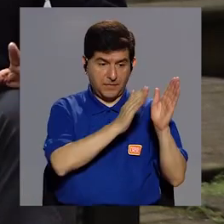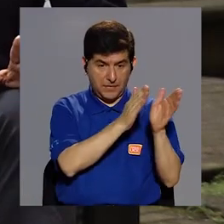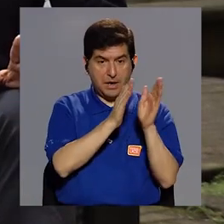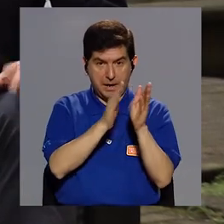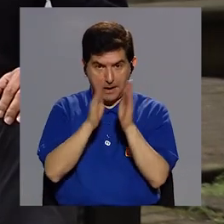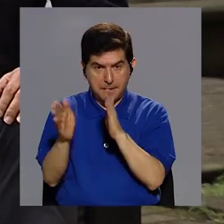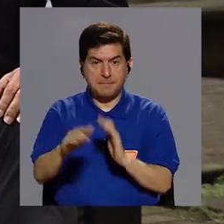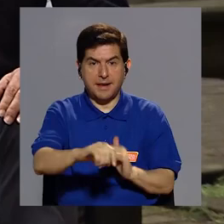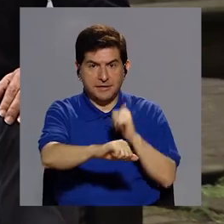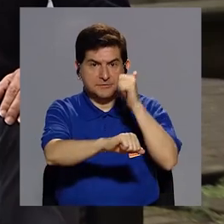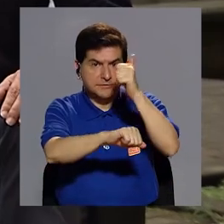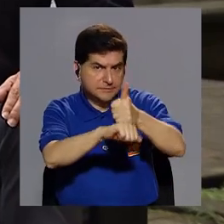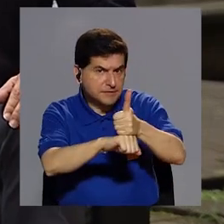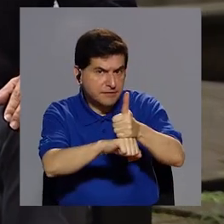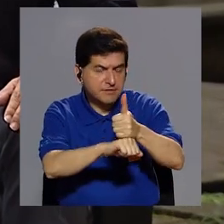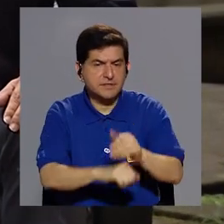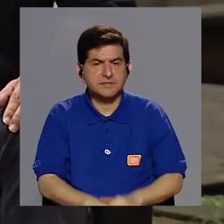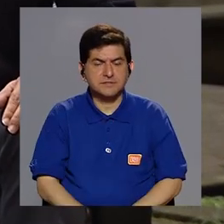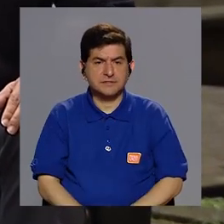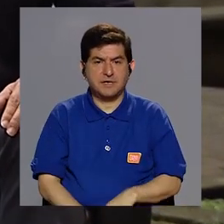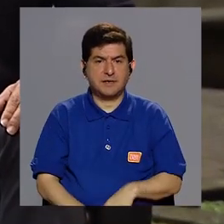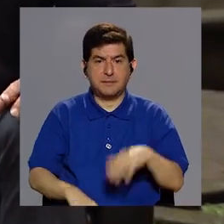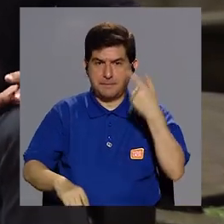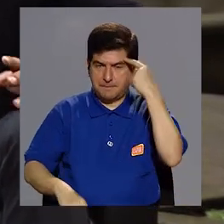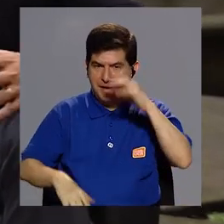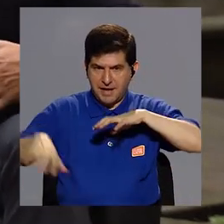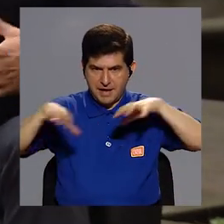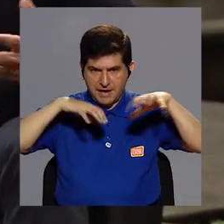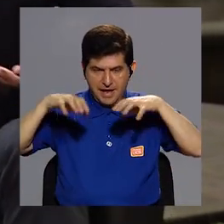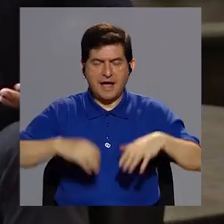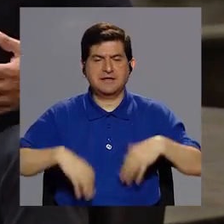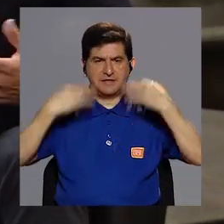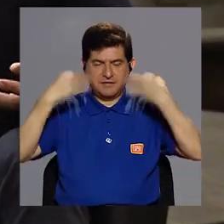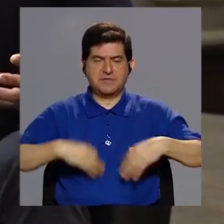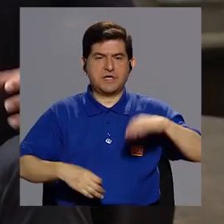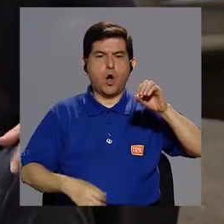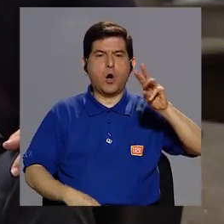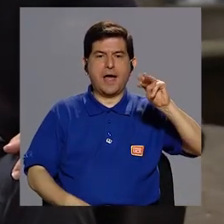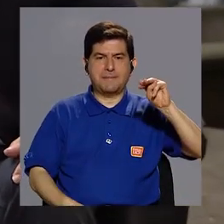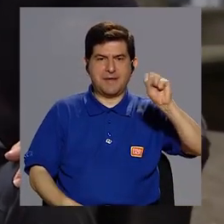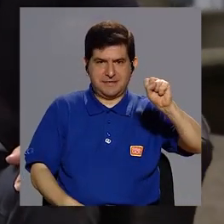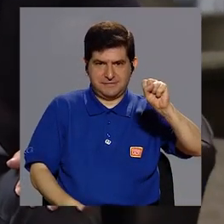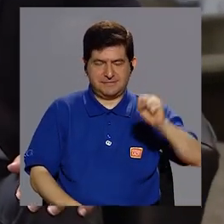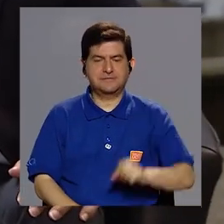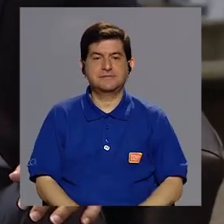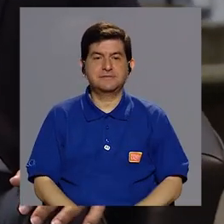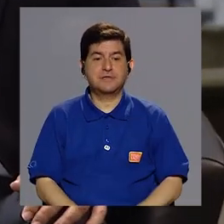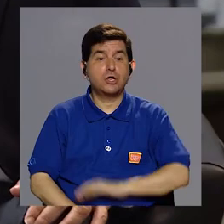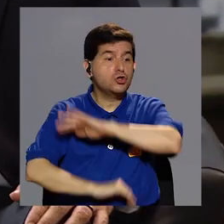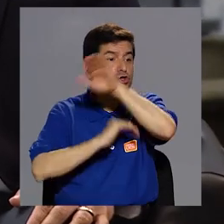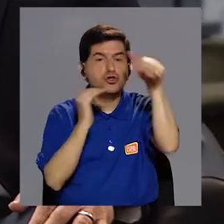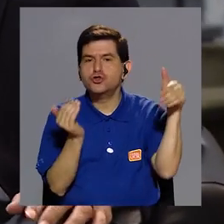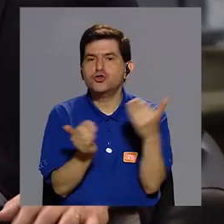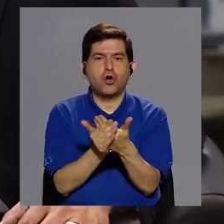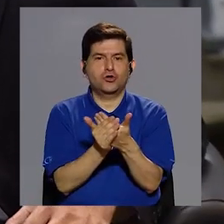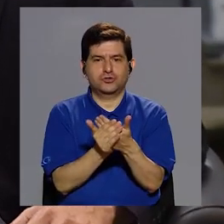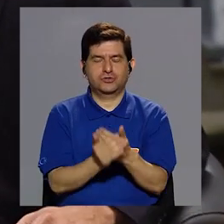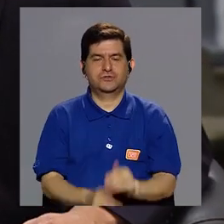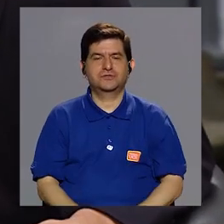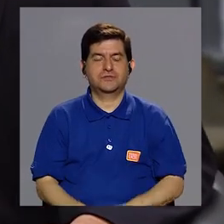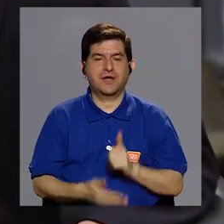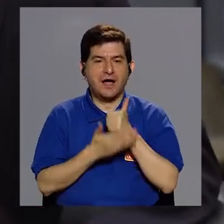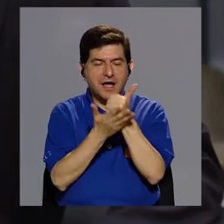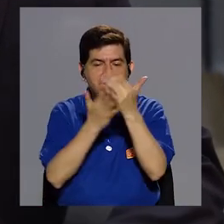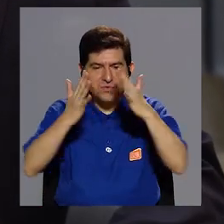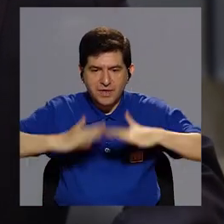Lo que el plan está definiendo, el plan de actividad física de la OMS, es que somos llamados todos